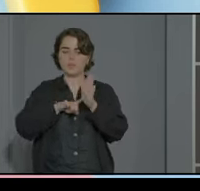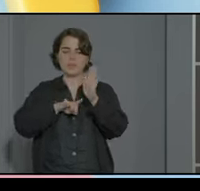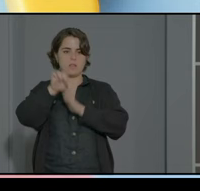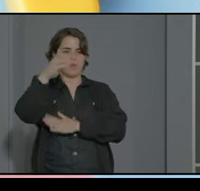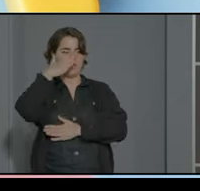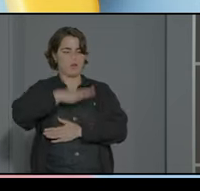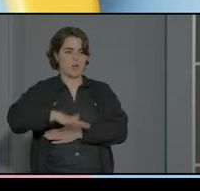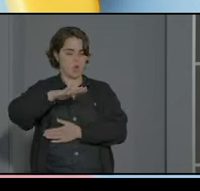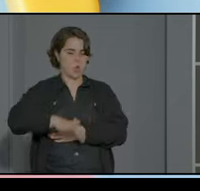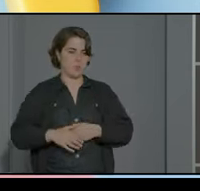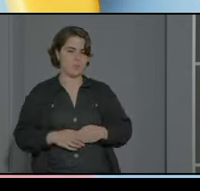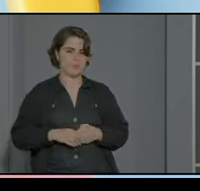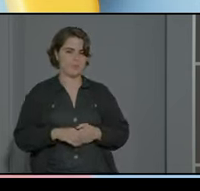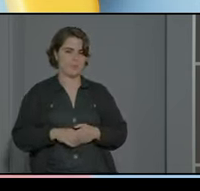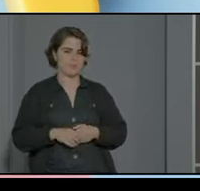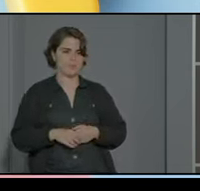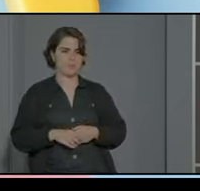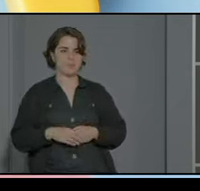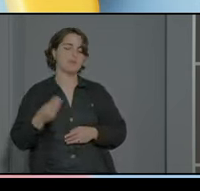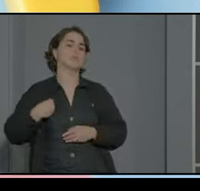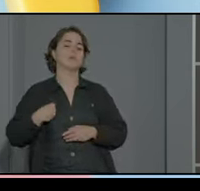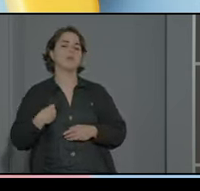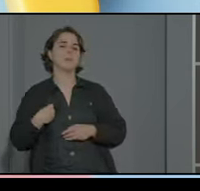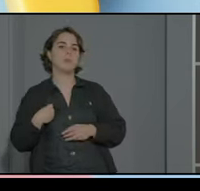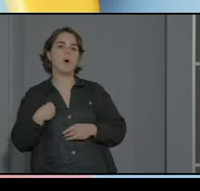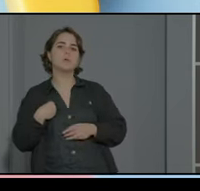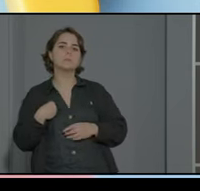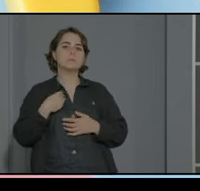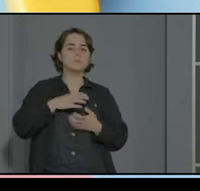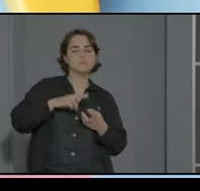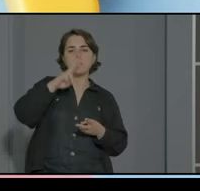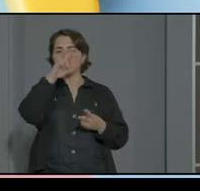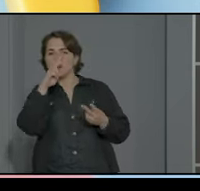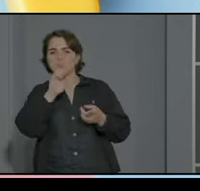centro luego también responder a dudas e inquietudes que van surgiendo